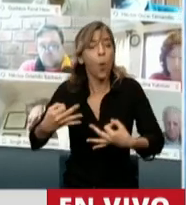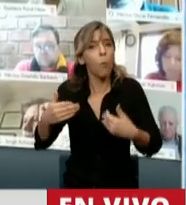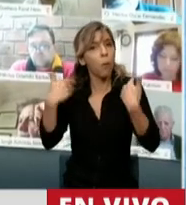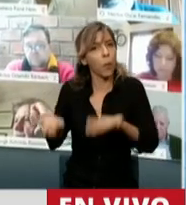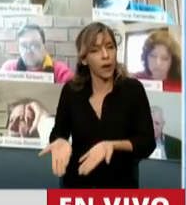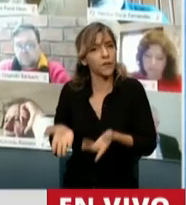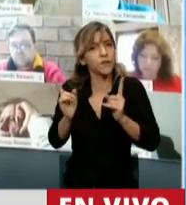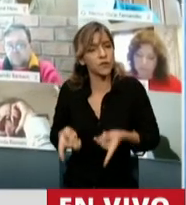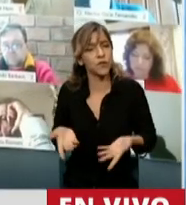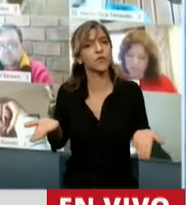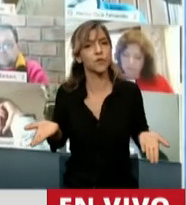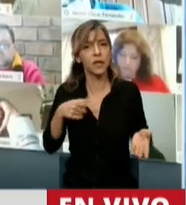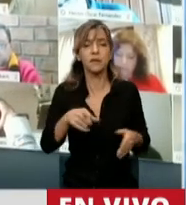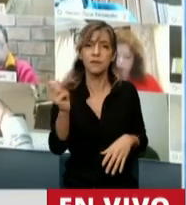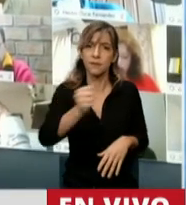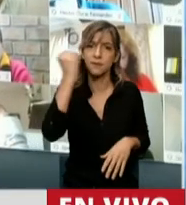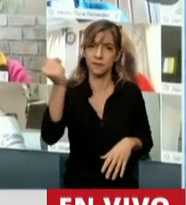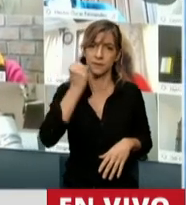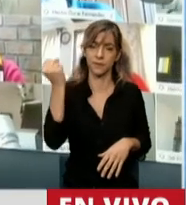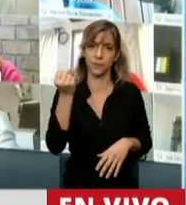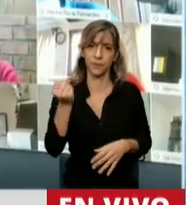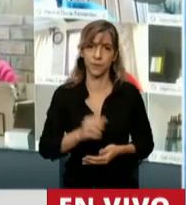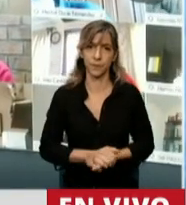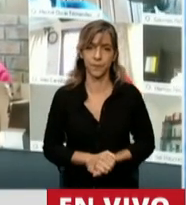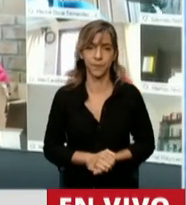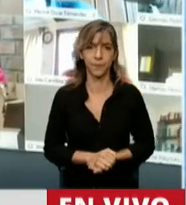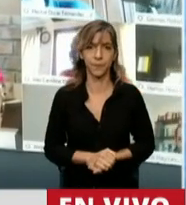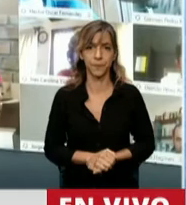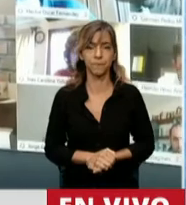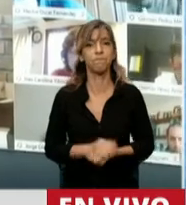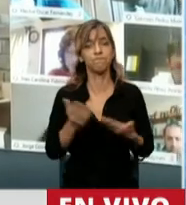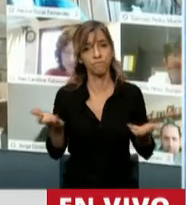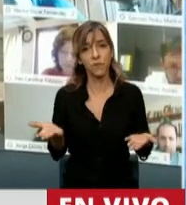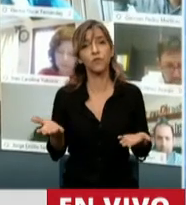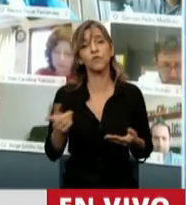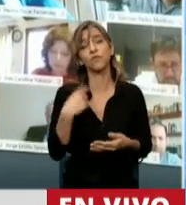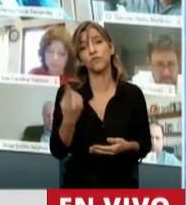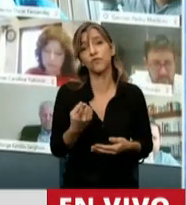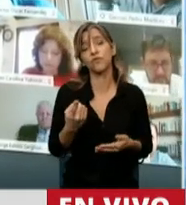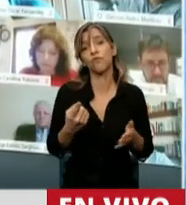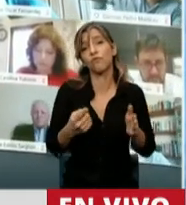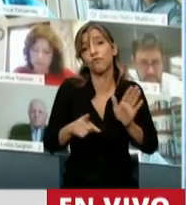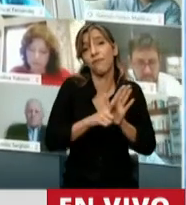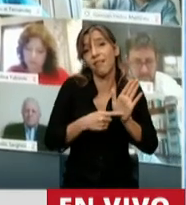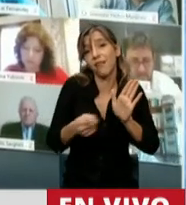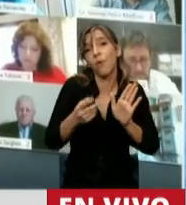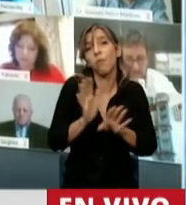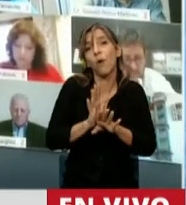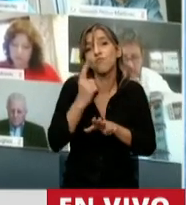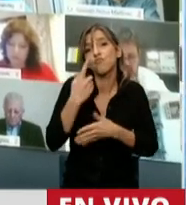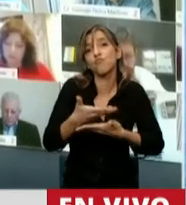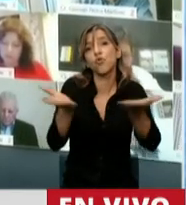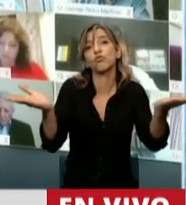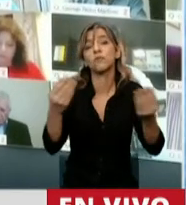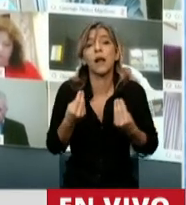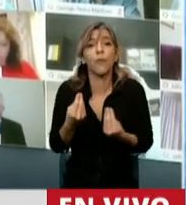se está premiando a distintos contribuyentes. En definitiva, lo que estamos diciendo es generando facilidad de